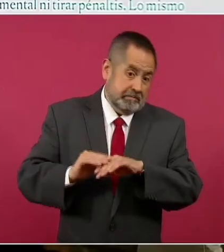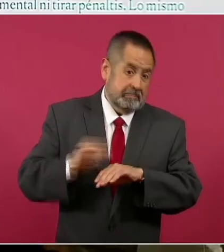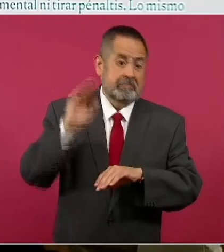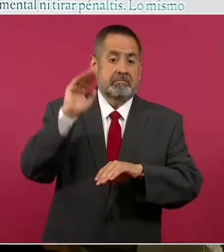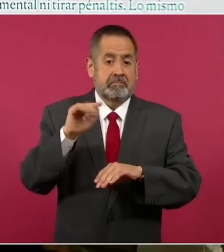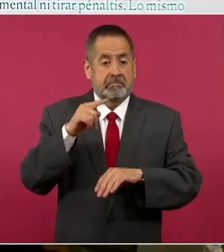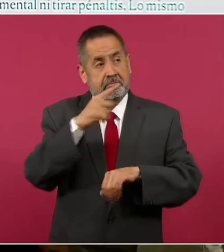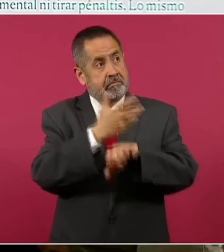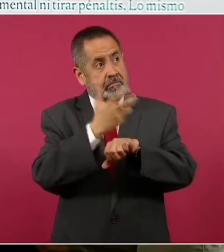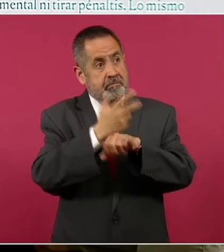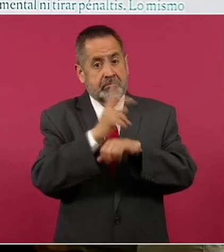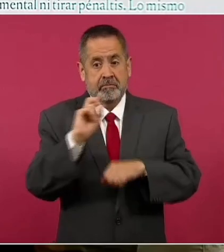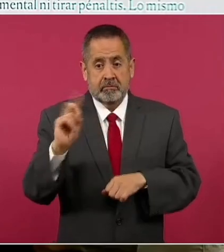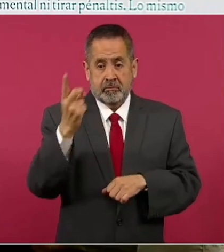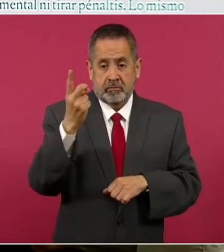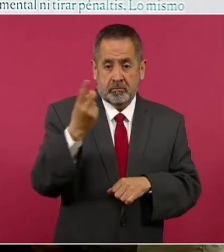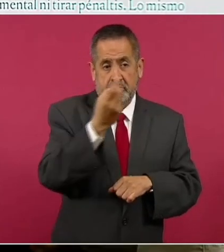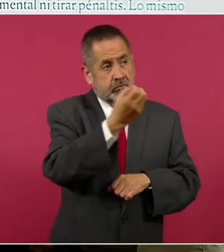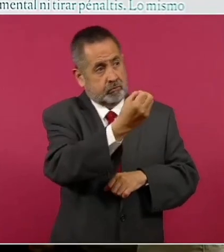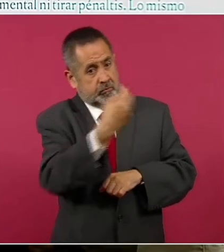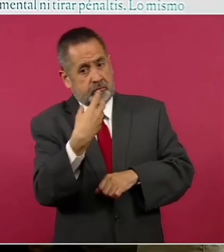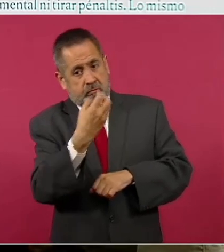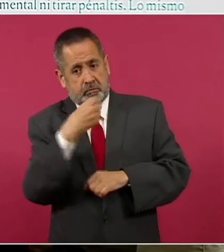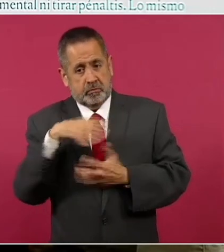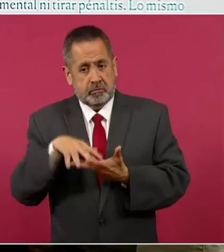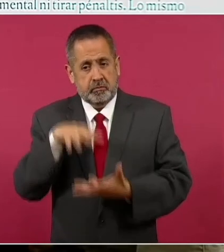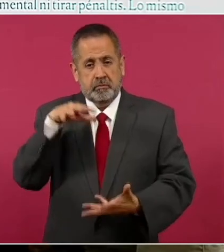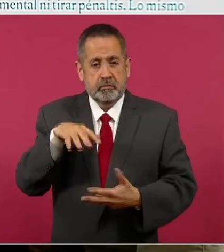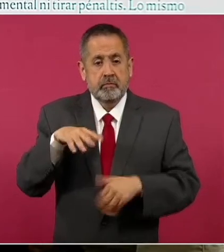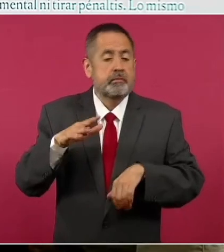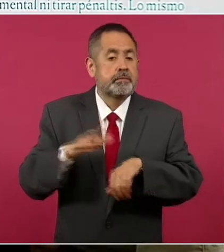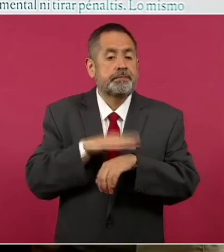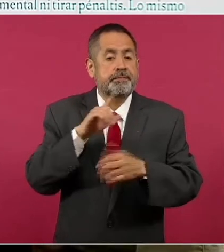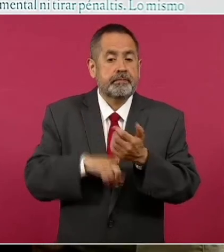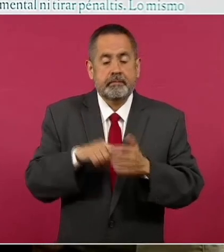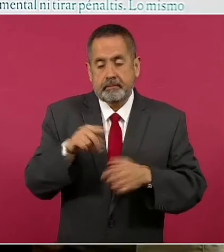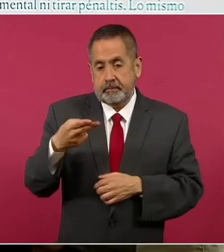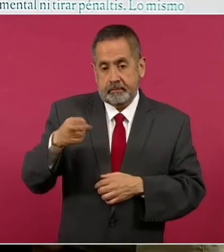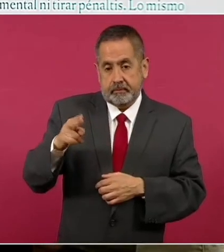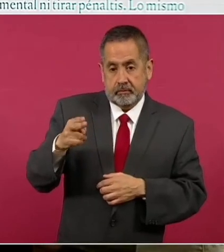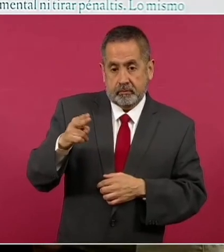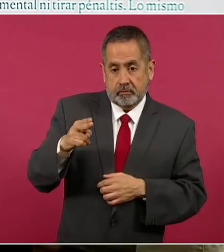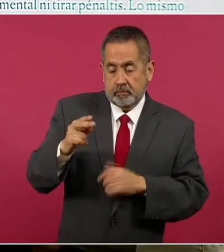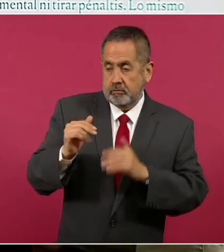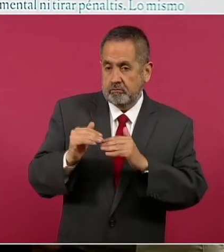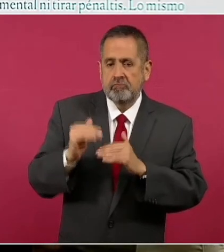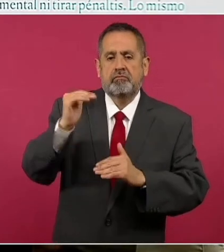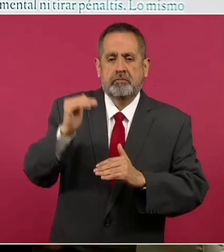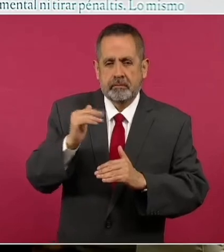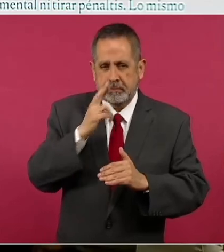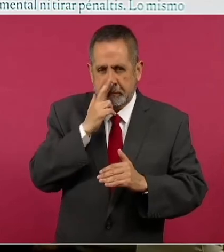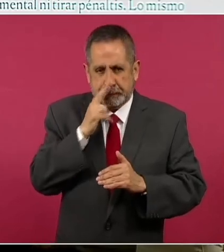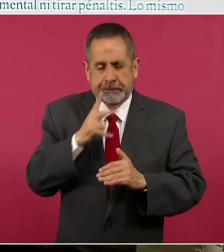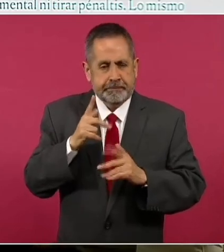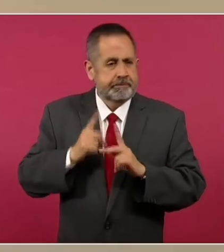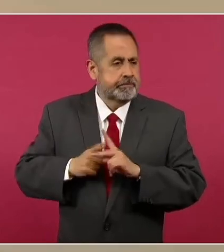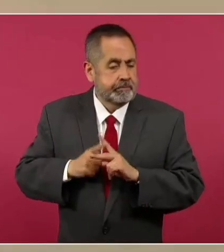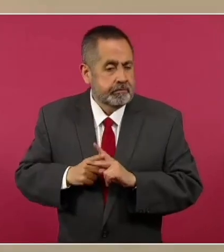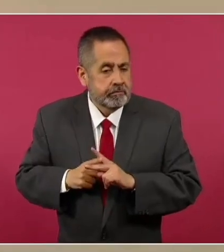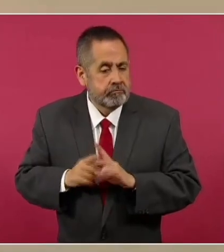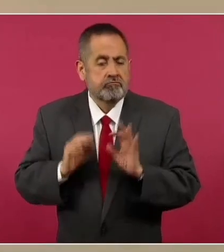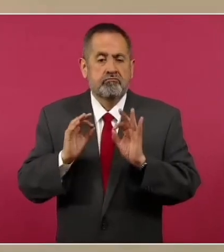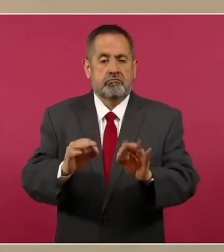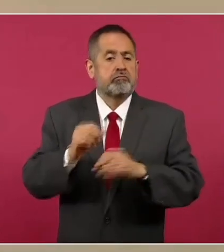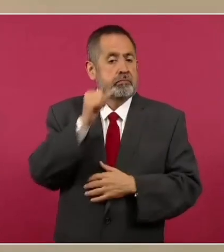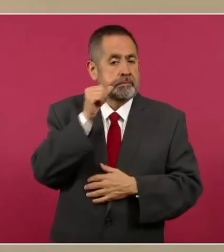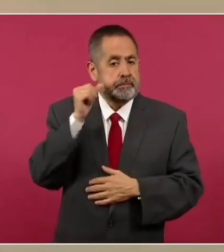porque aumentaron en noviembre, hicimos una proyección y ayer el Banco